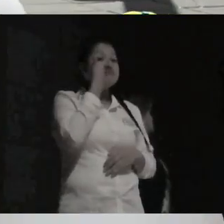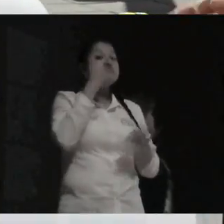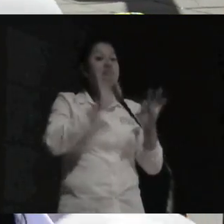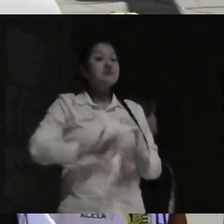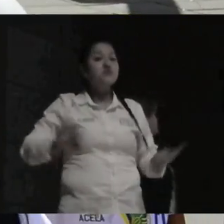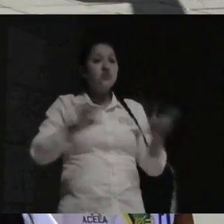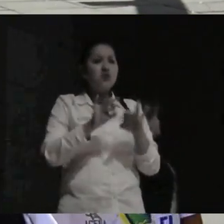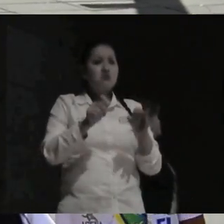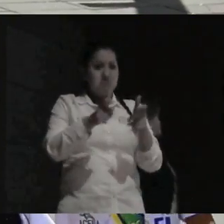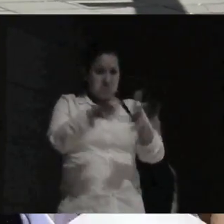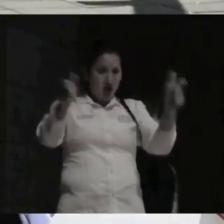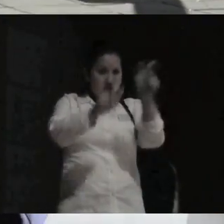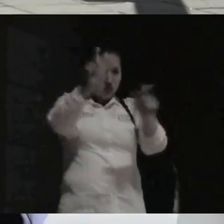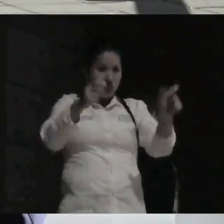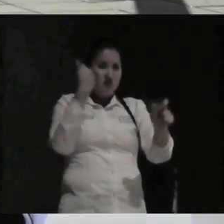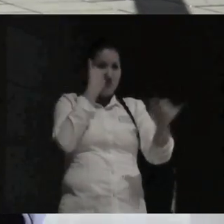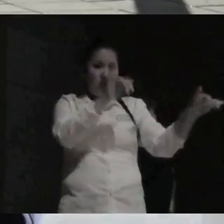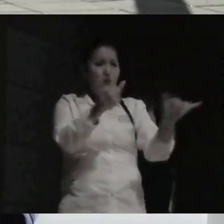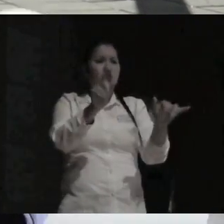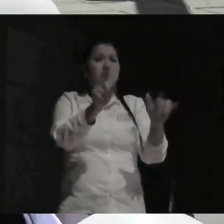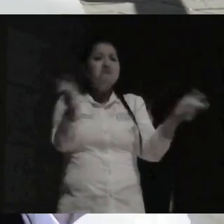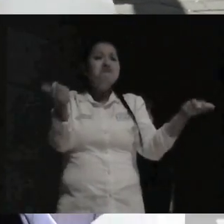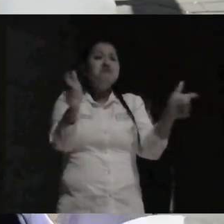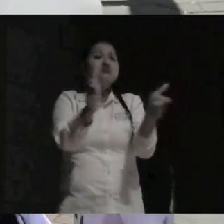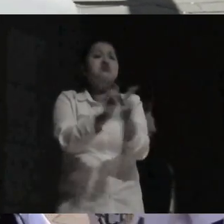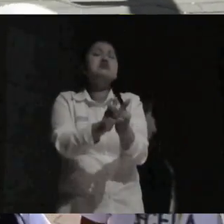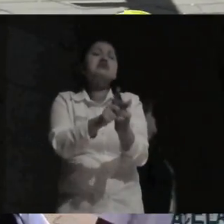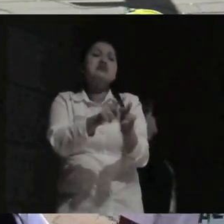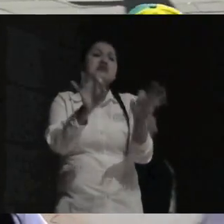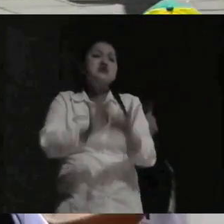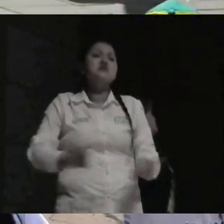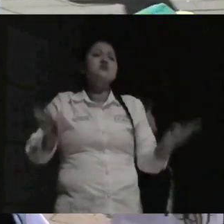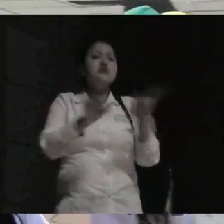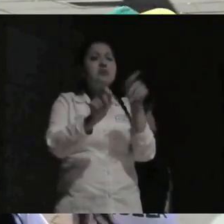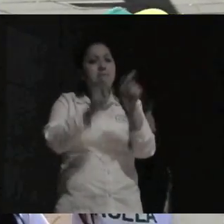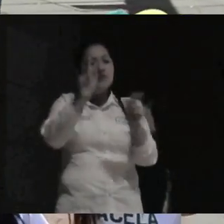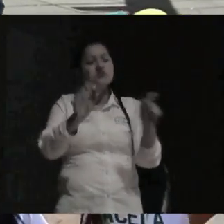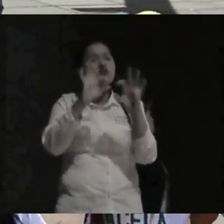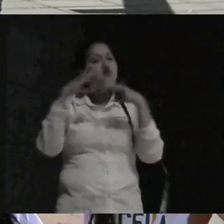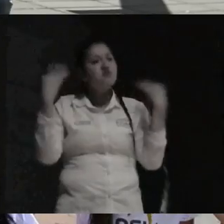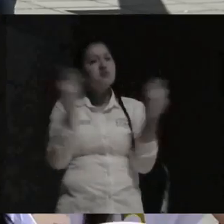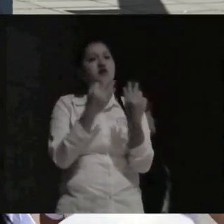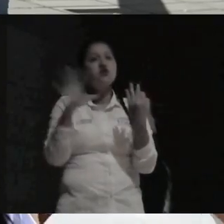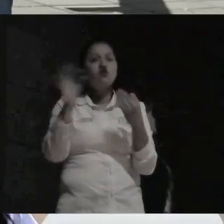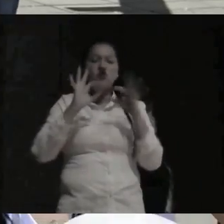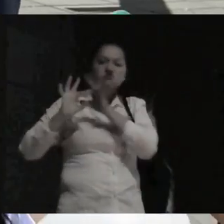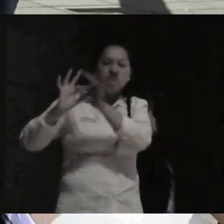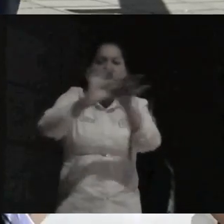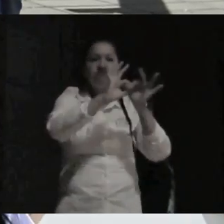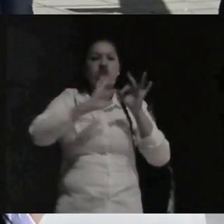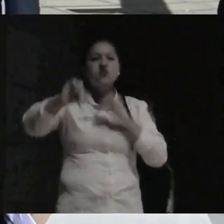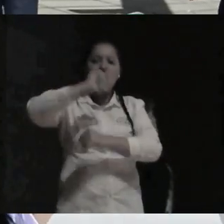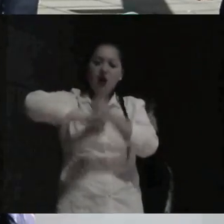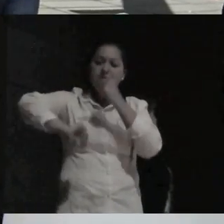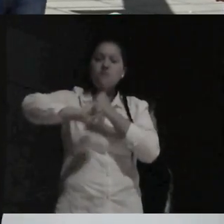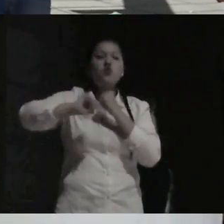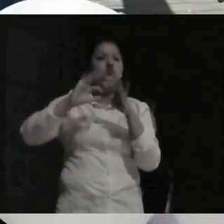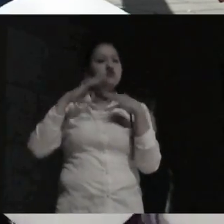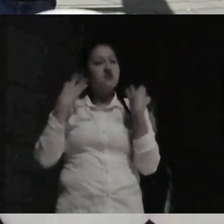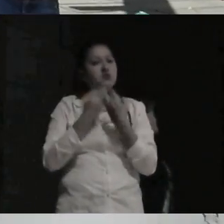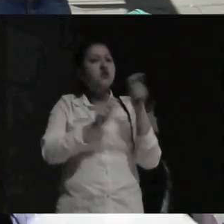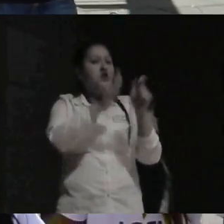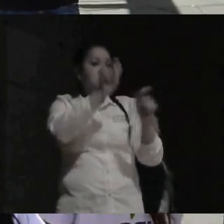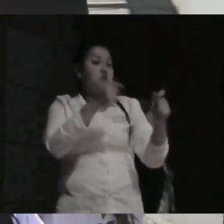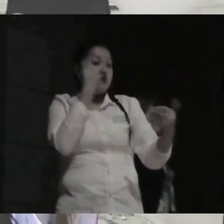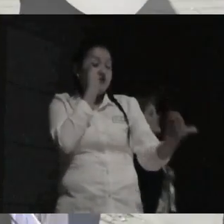realidad es un martirio para las personas y para las familias vivir con esto entonces es mejor que todos nos apoyemos entre los familiares y las personas que sufren de